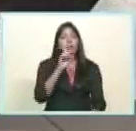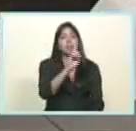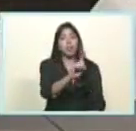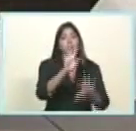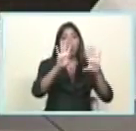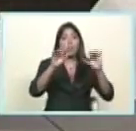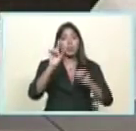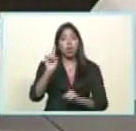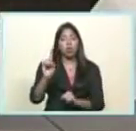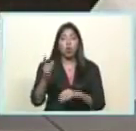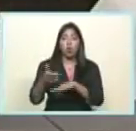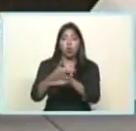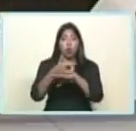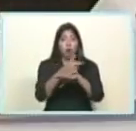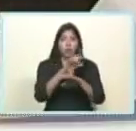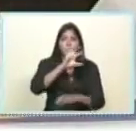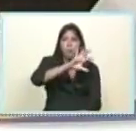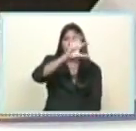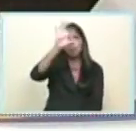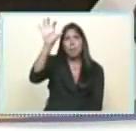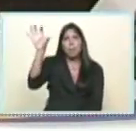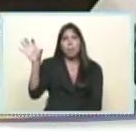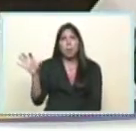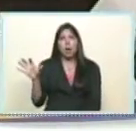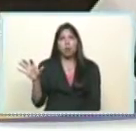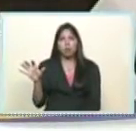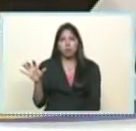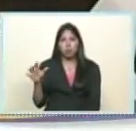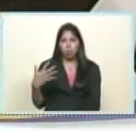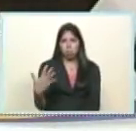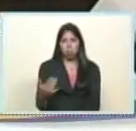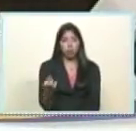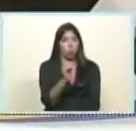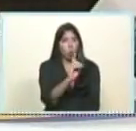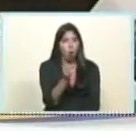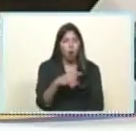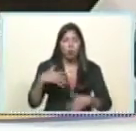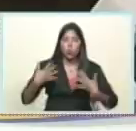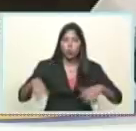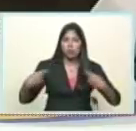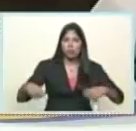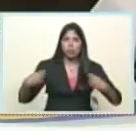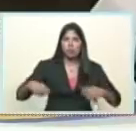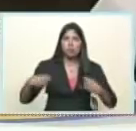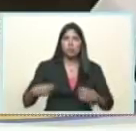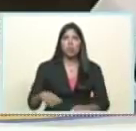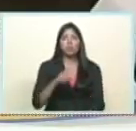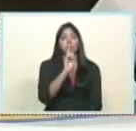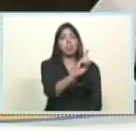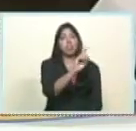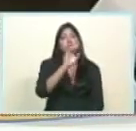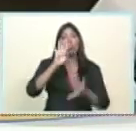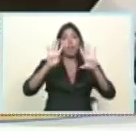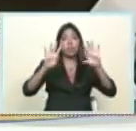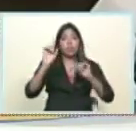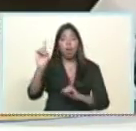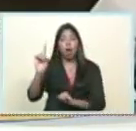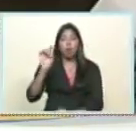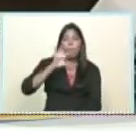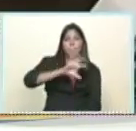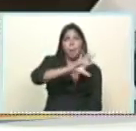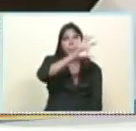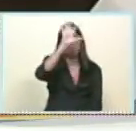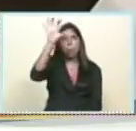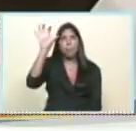191 gobiernos y pueblos del mundo no es cualquier cosa. 191 gobiernos y pueblos del